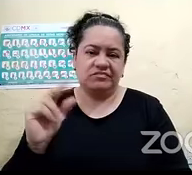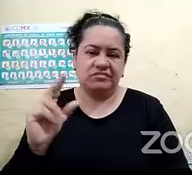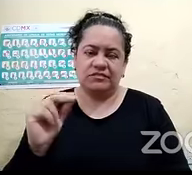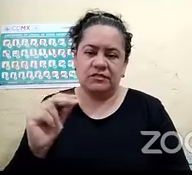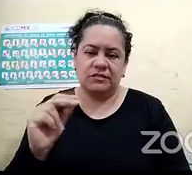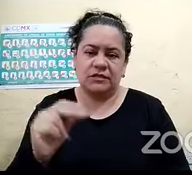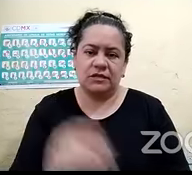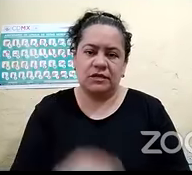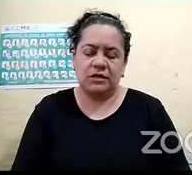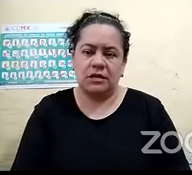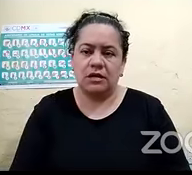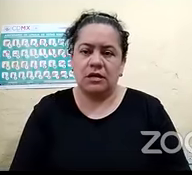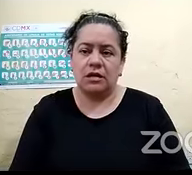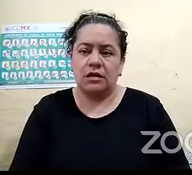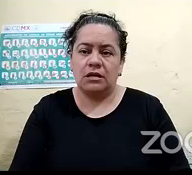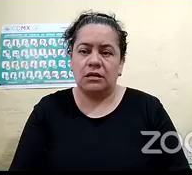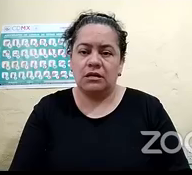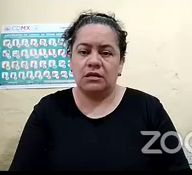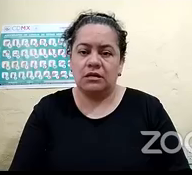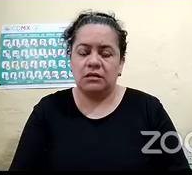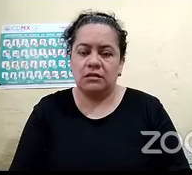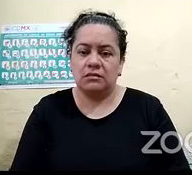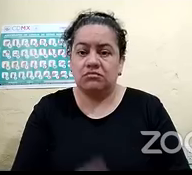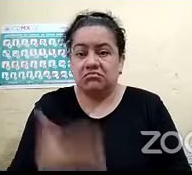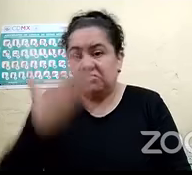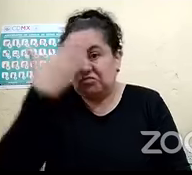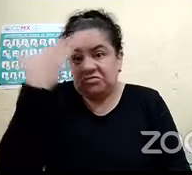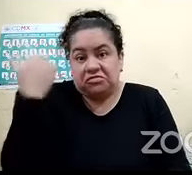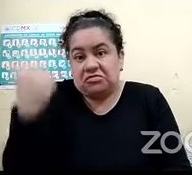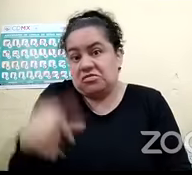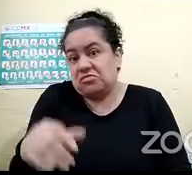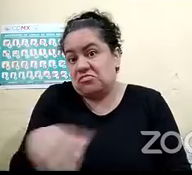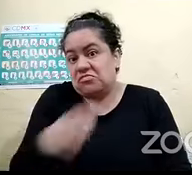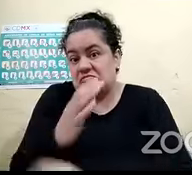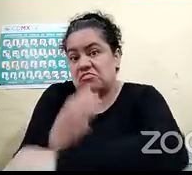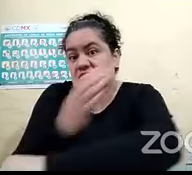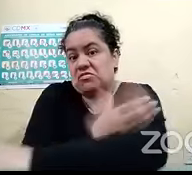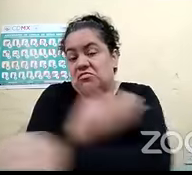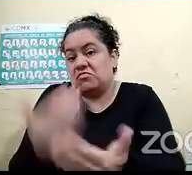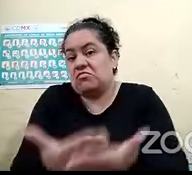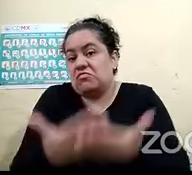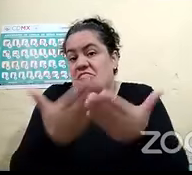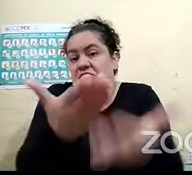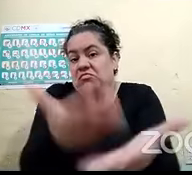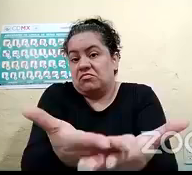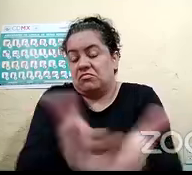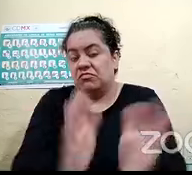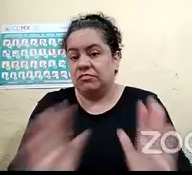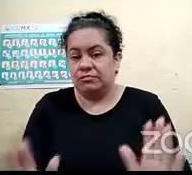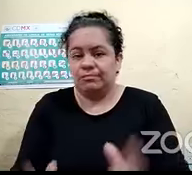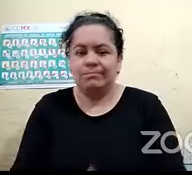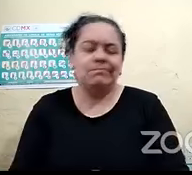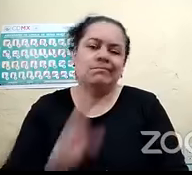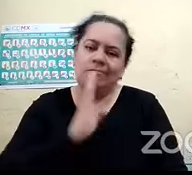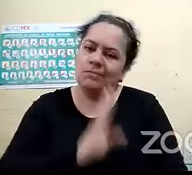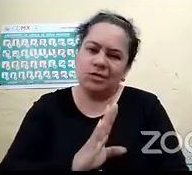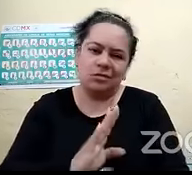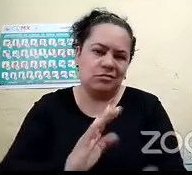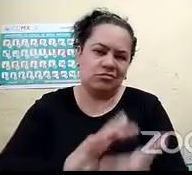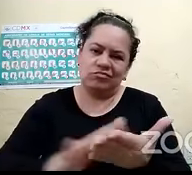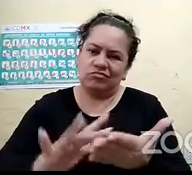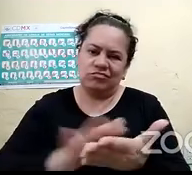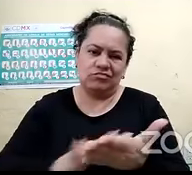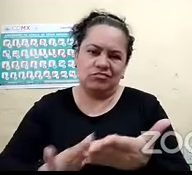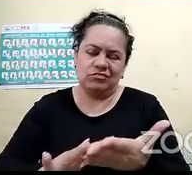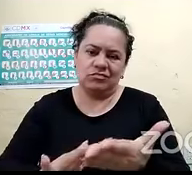no sé dónde lo consiguió el compañero y me lo prestó pero sí repito mal escrito tengo uno que